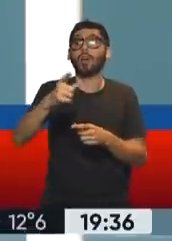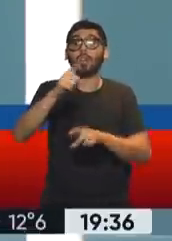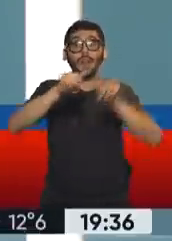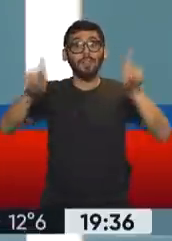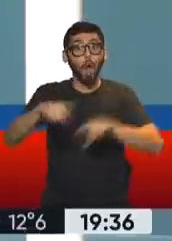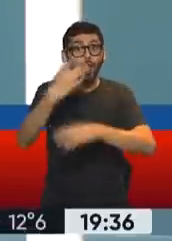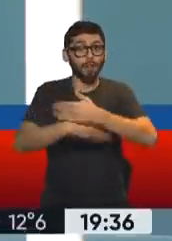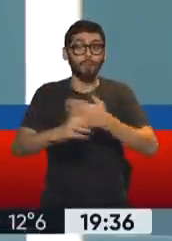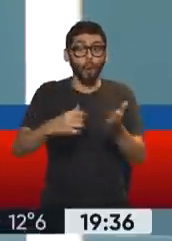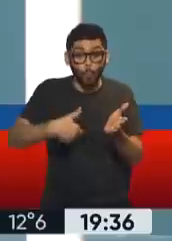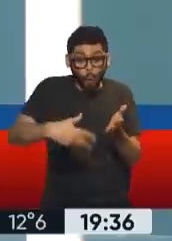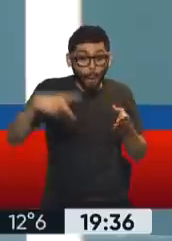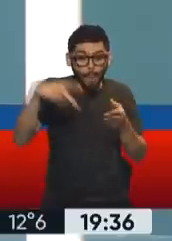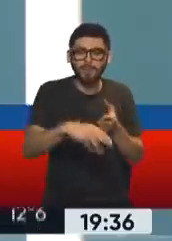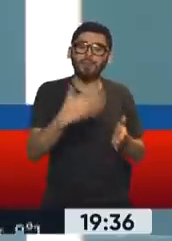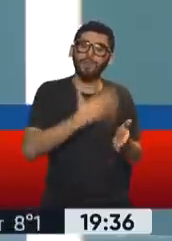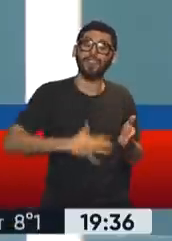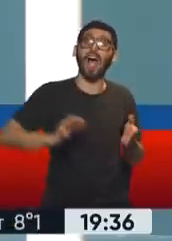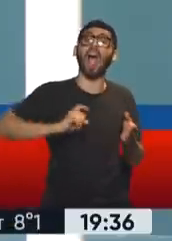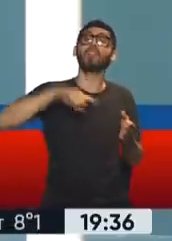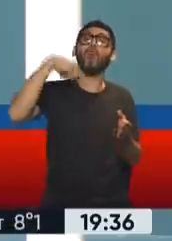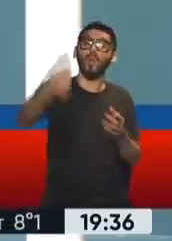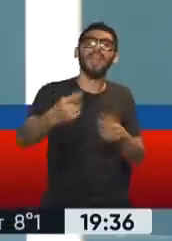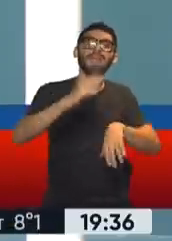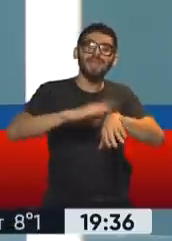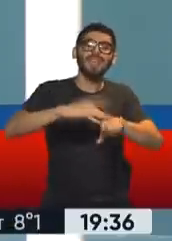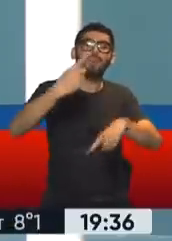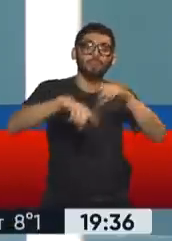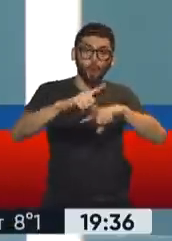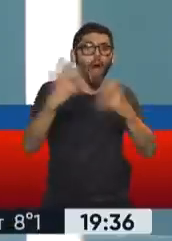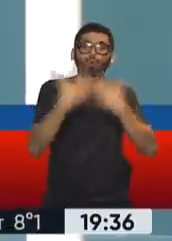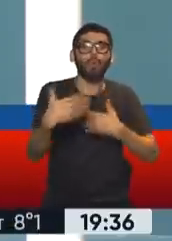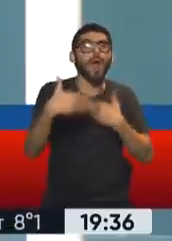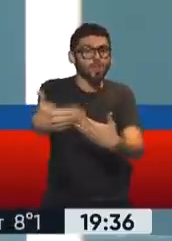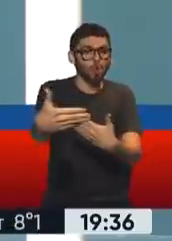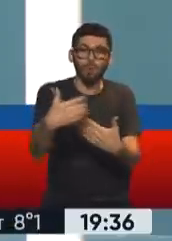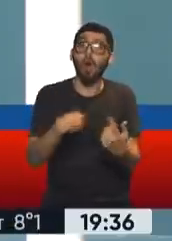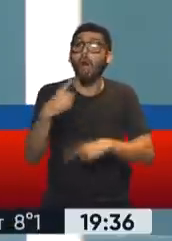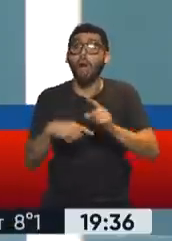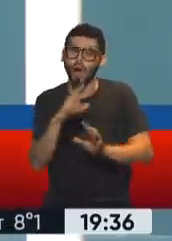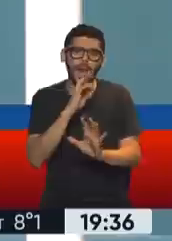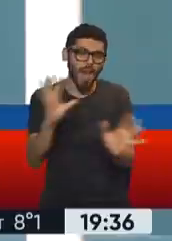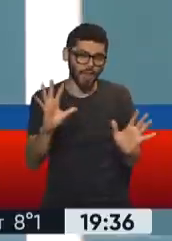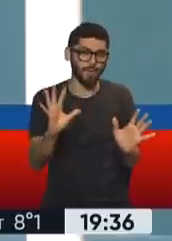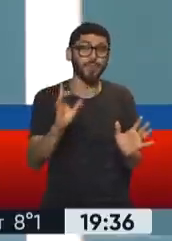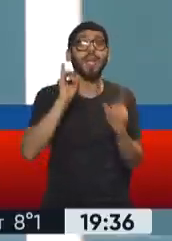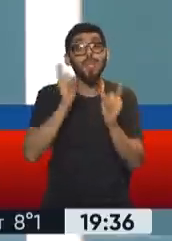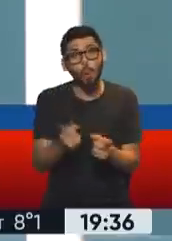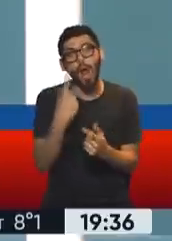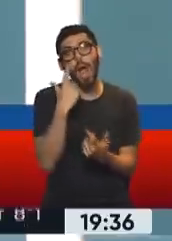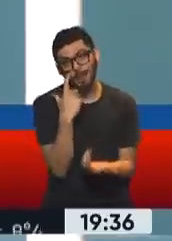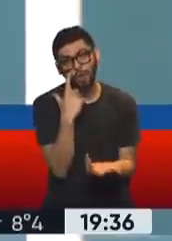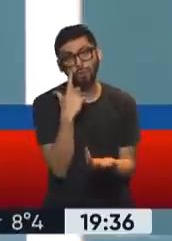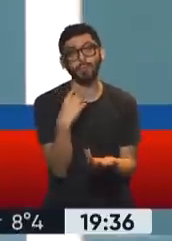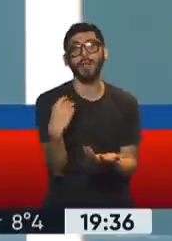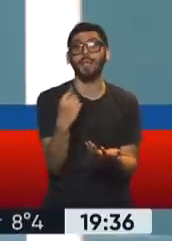que se vencen en estos días, que hasta el año que viene tienen tiempo para renovarlo, prorrogado automáticamente, sin hacer ningún trámite. Igual que estén atentos porque si